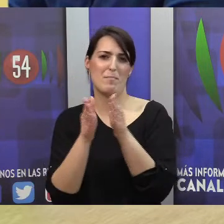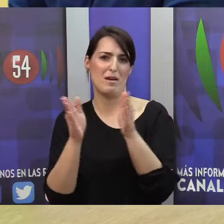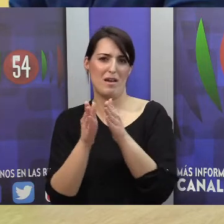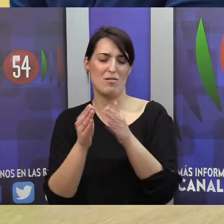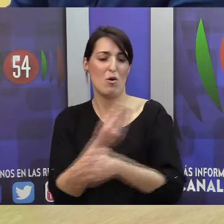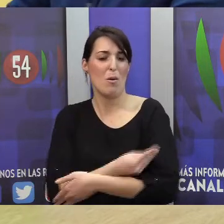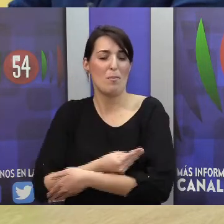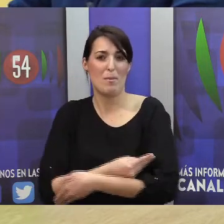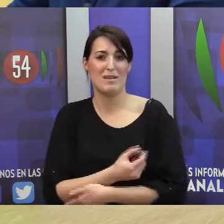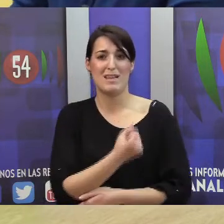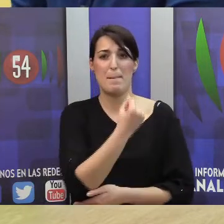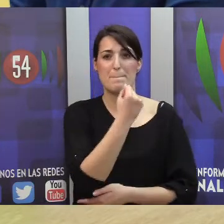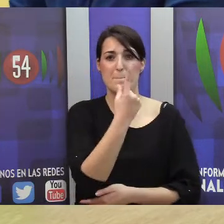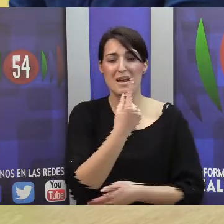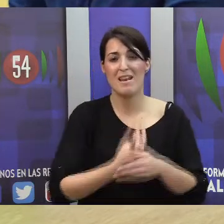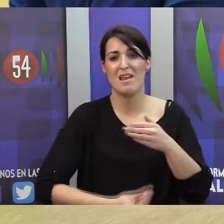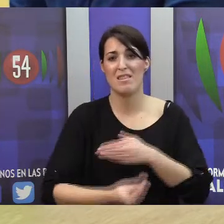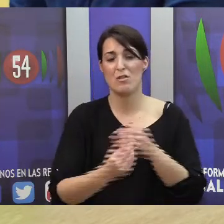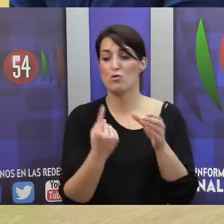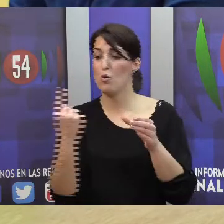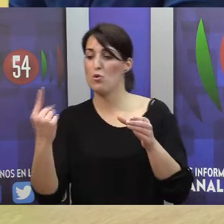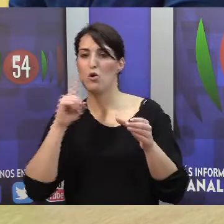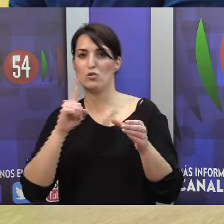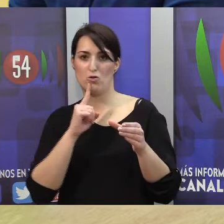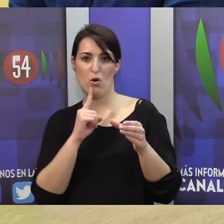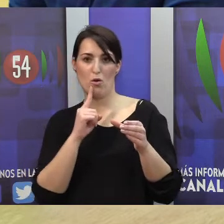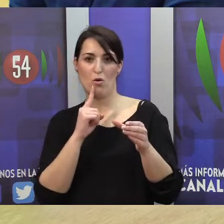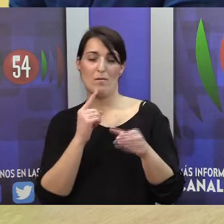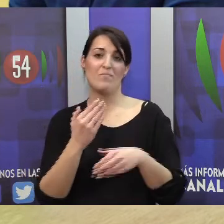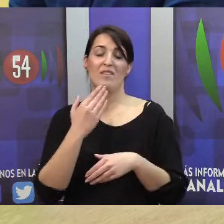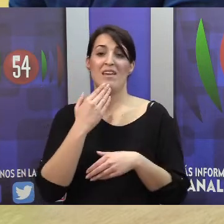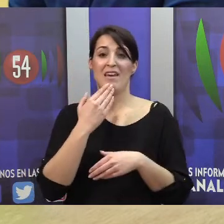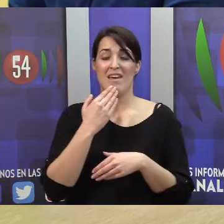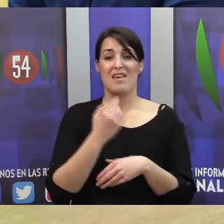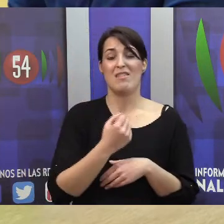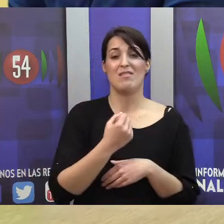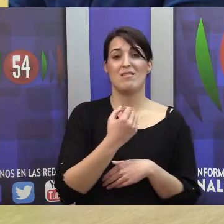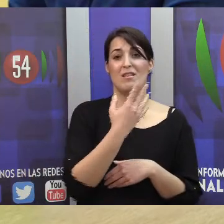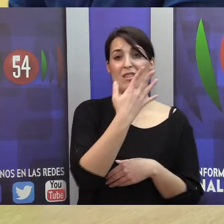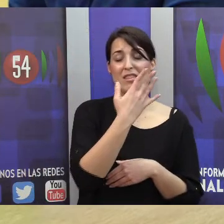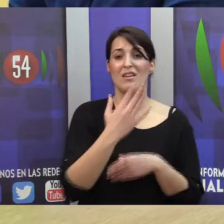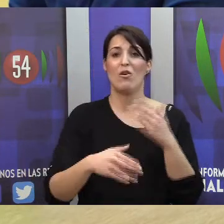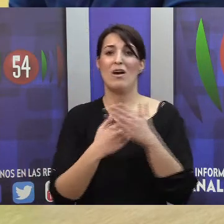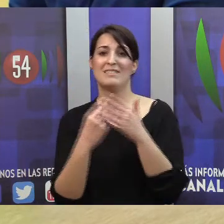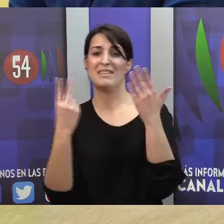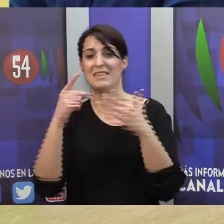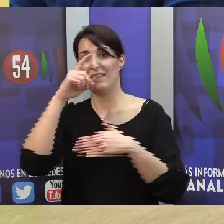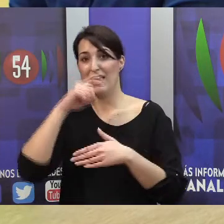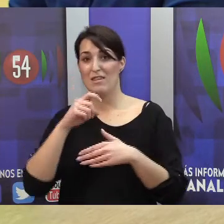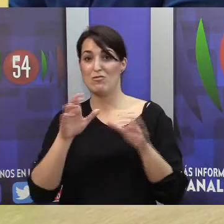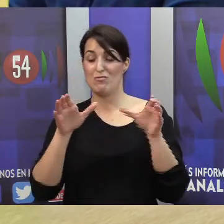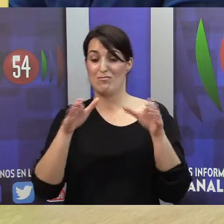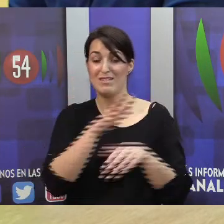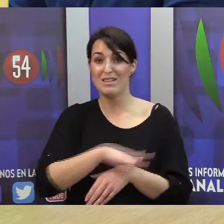recién nacidos, en el 5 por 1.000 de los niños entre 5 a 7 años, y en total en Brugos estamos hablando de